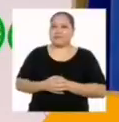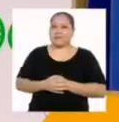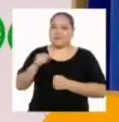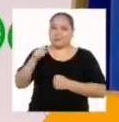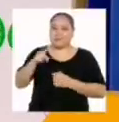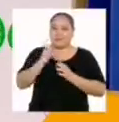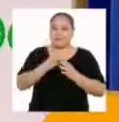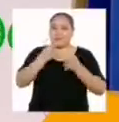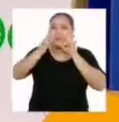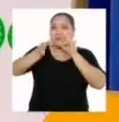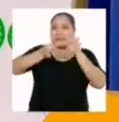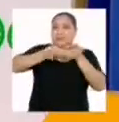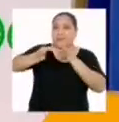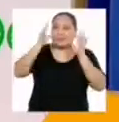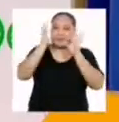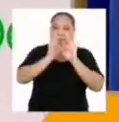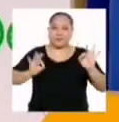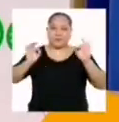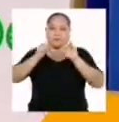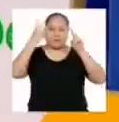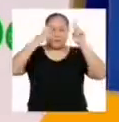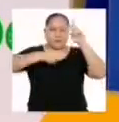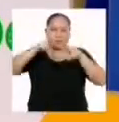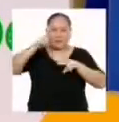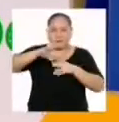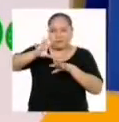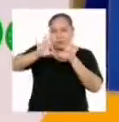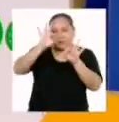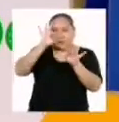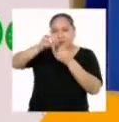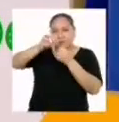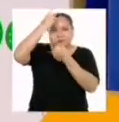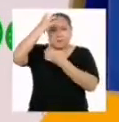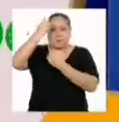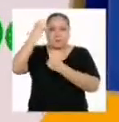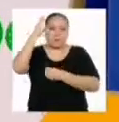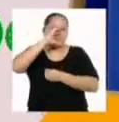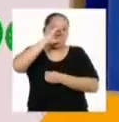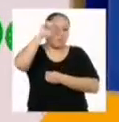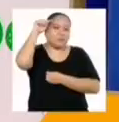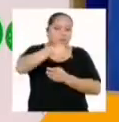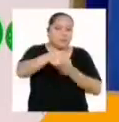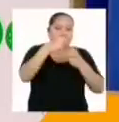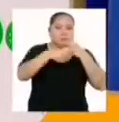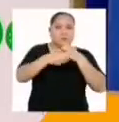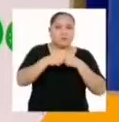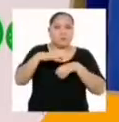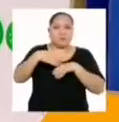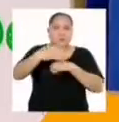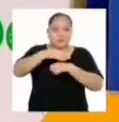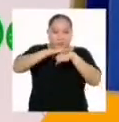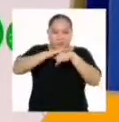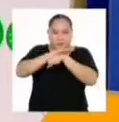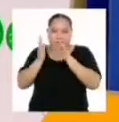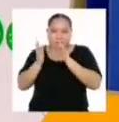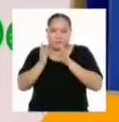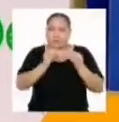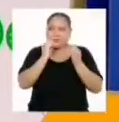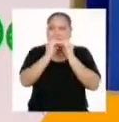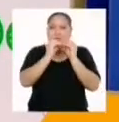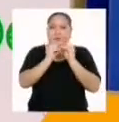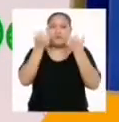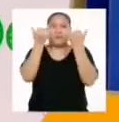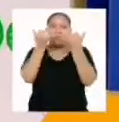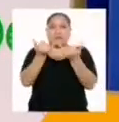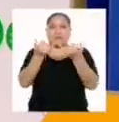importante que ha sido Primero empezar por la identificación de los datos, Lo que se busca en la situación, Luego un plan para resolverla. Y ahora